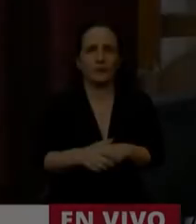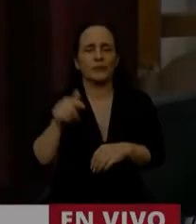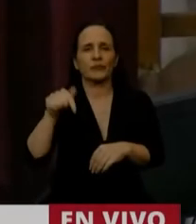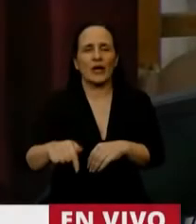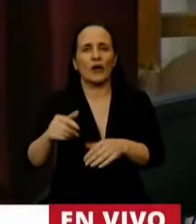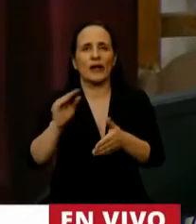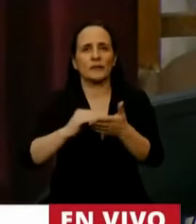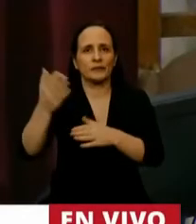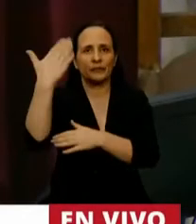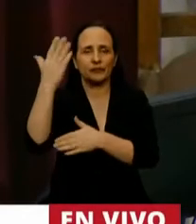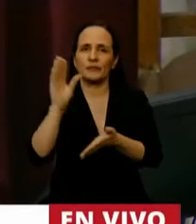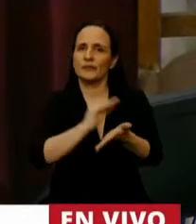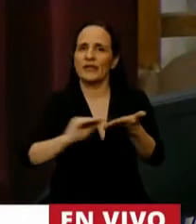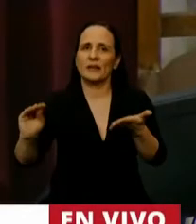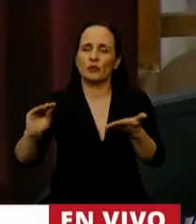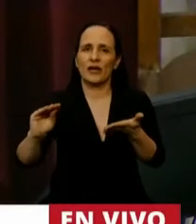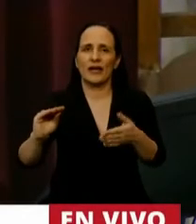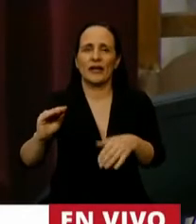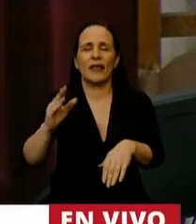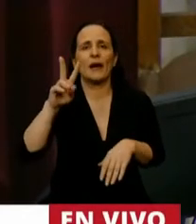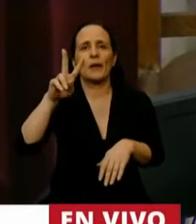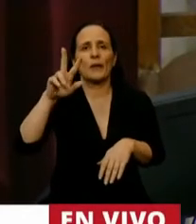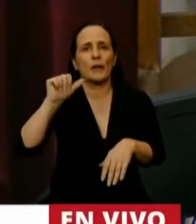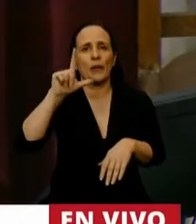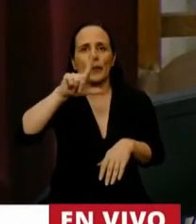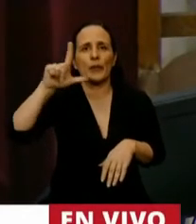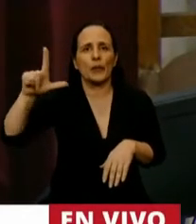Tiene la palabra la diputada Fernanda Vallejos.